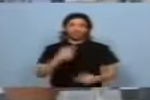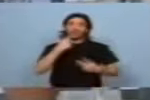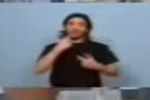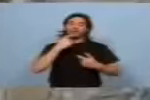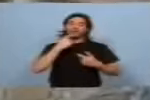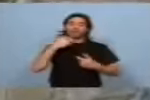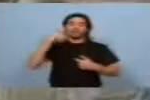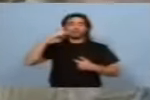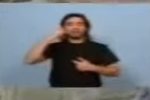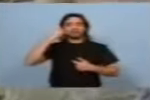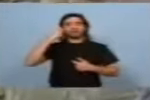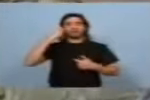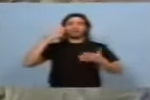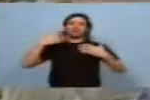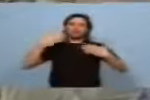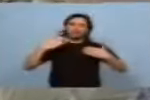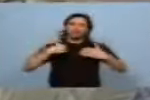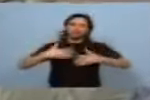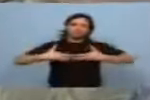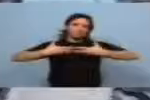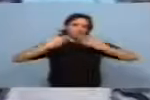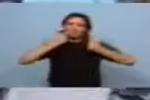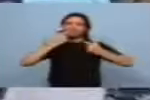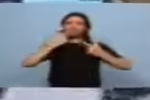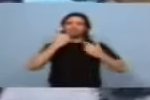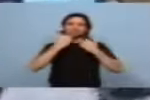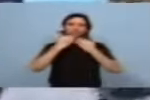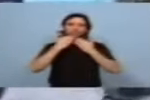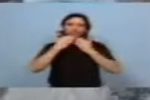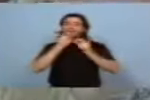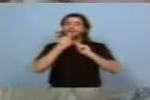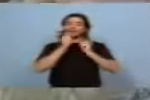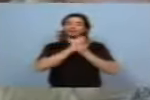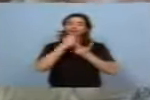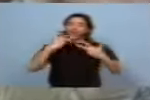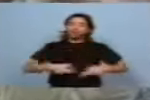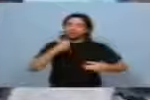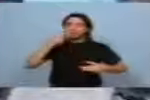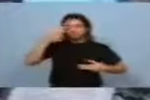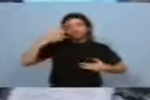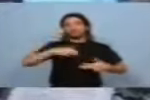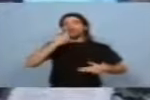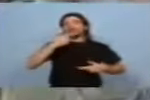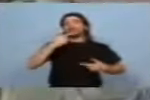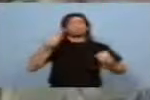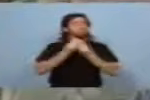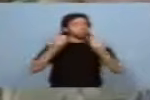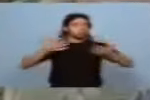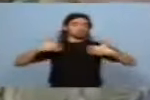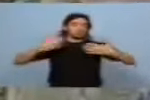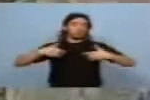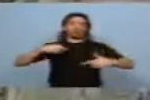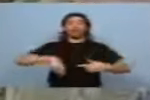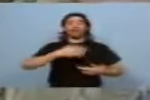Ay Nancy, que calor que me sube, yo no se si es la menosprause o que, pero mira me esta matando el calor, pleno